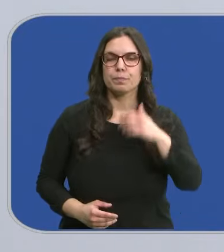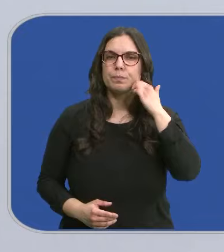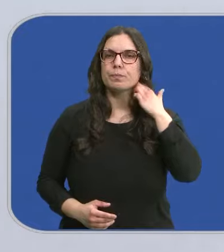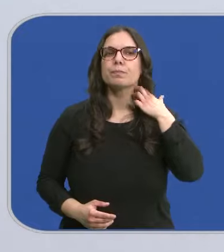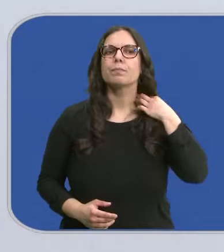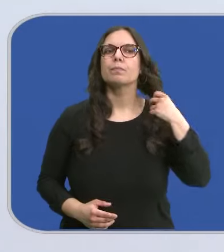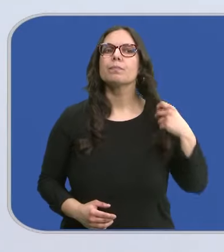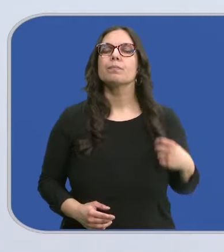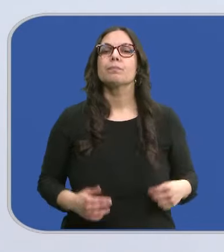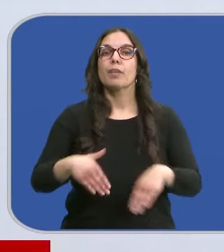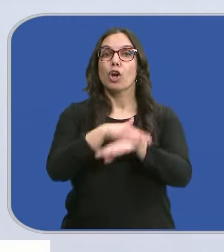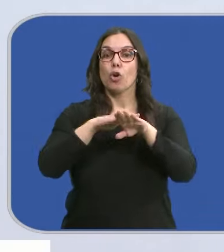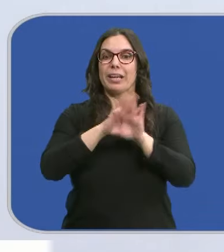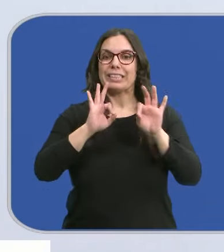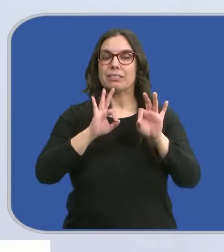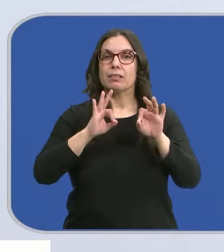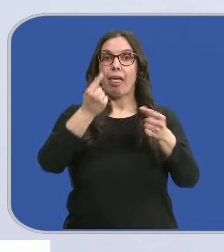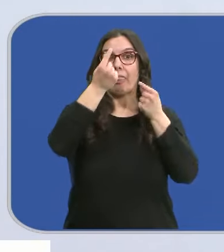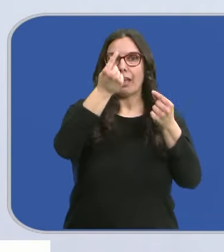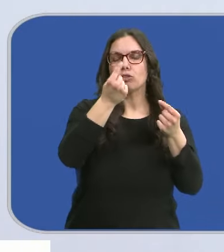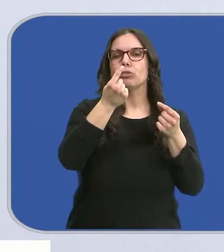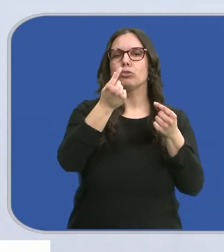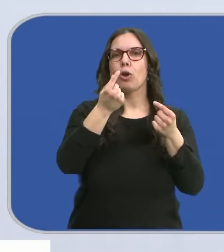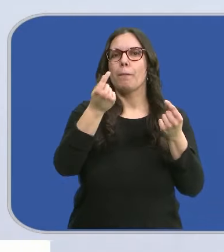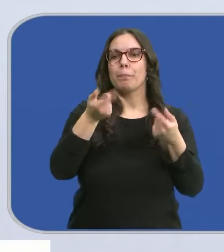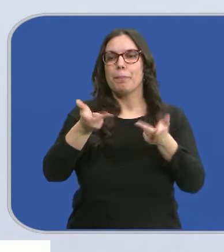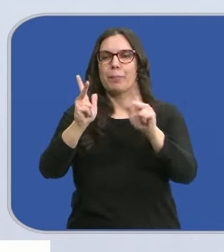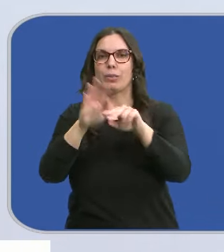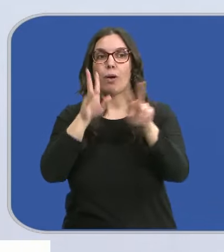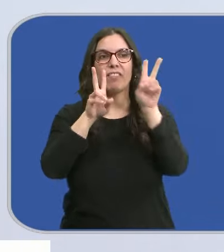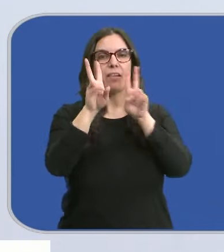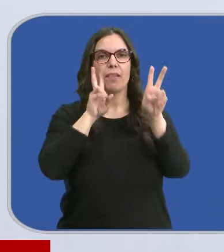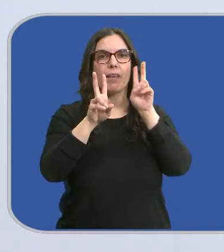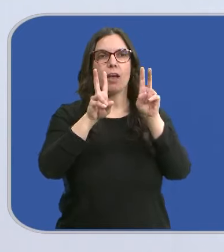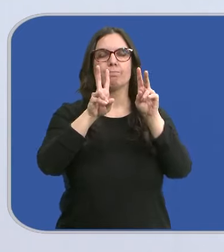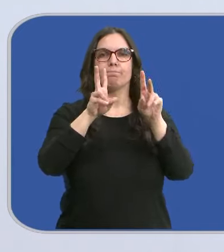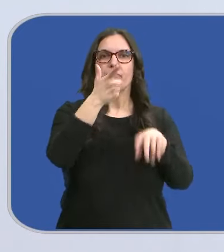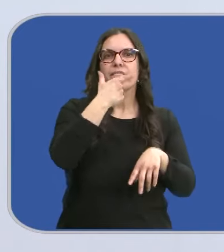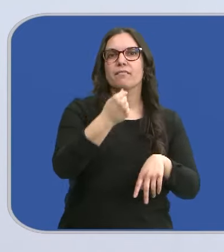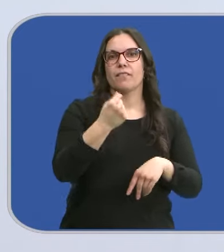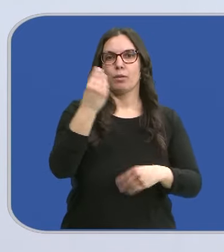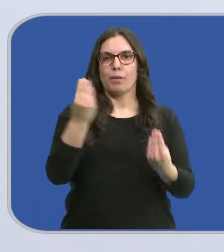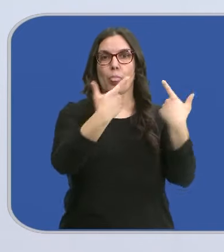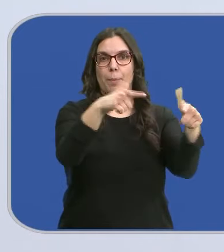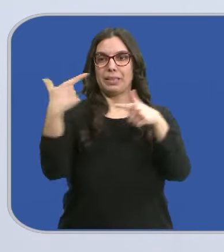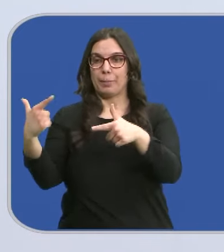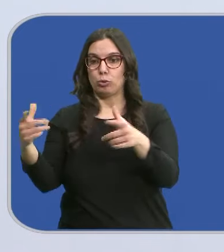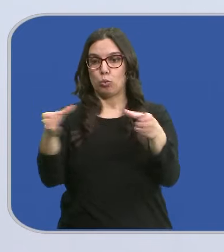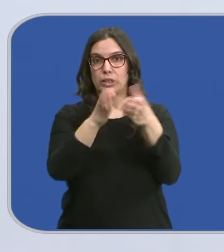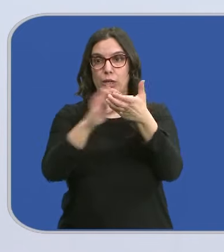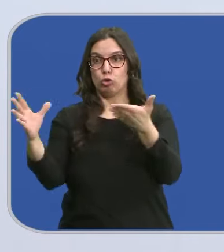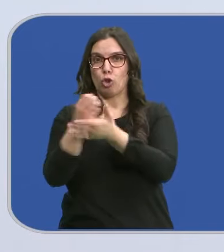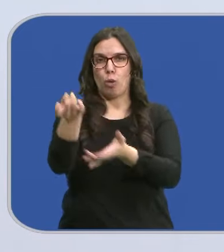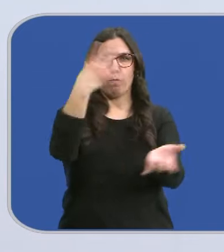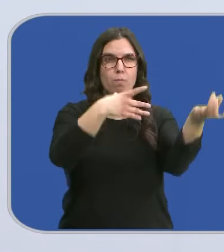El Gobierno del Dato permitirá mejorar la visualización de los datos que presentan todos los departamentos de la Junta de